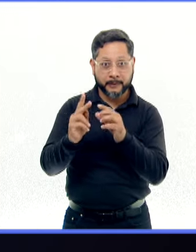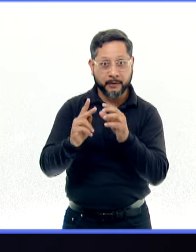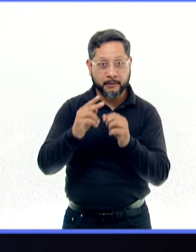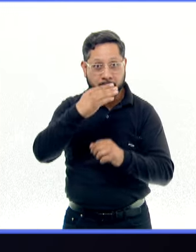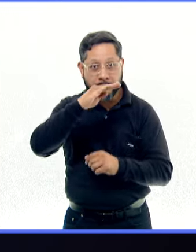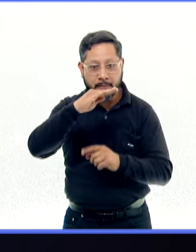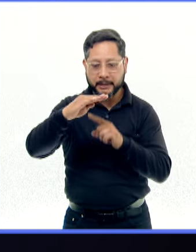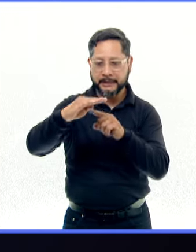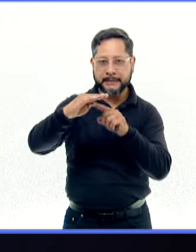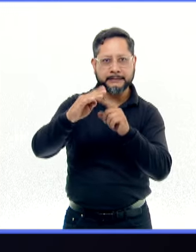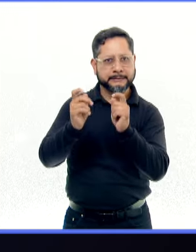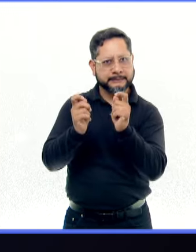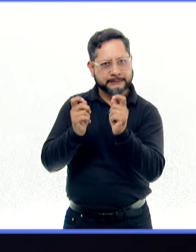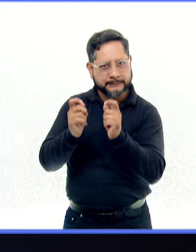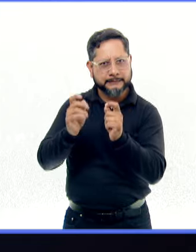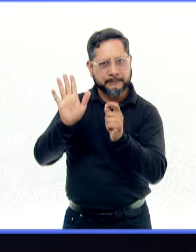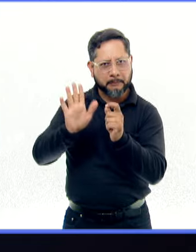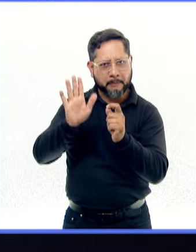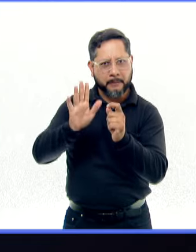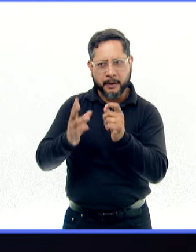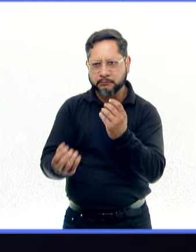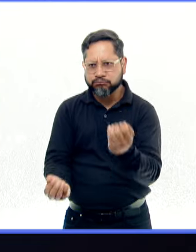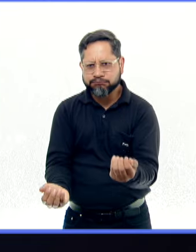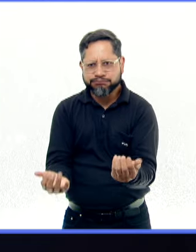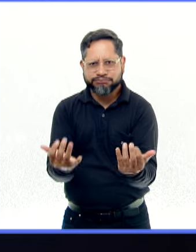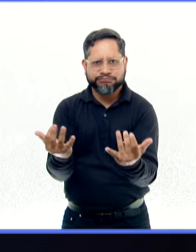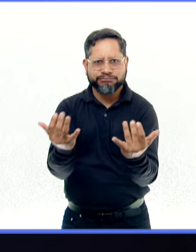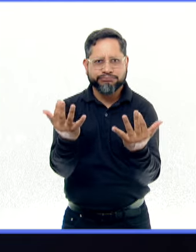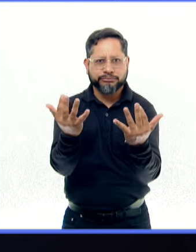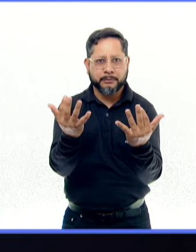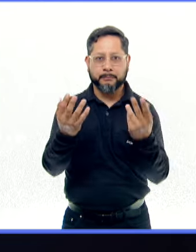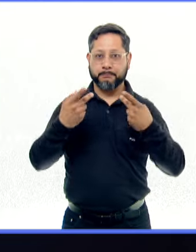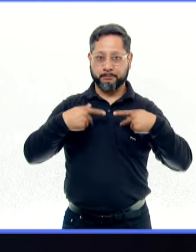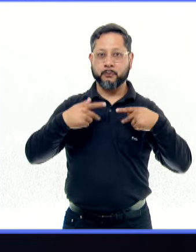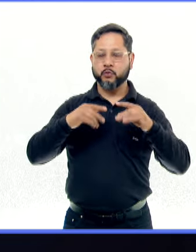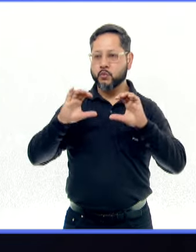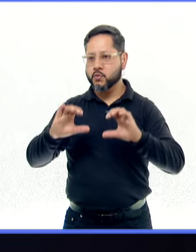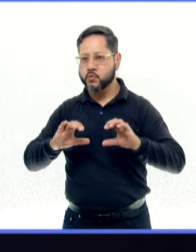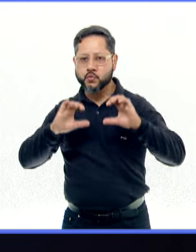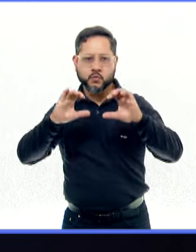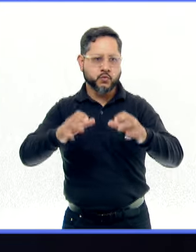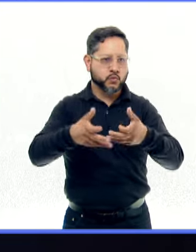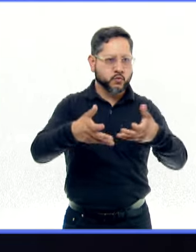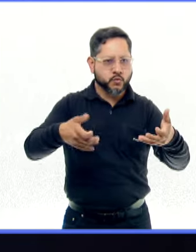domesticada y altamente productiva que depende del cuidado del hombre. Es